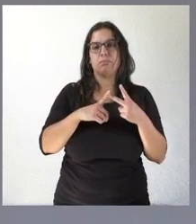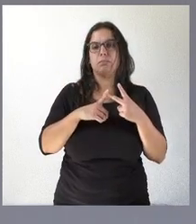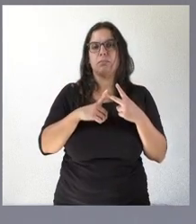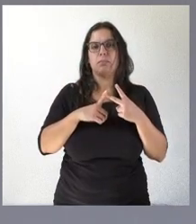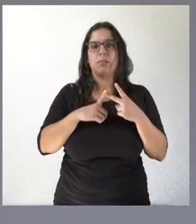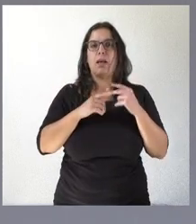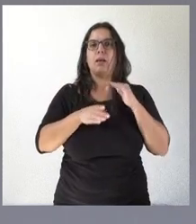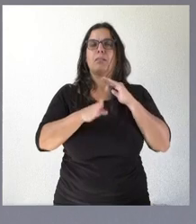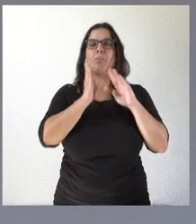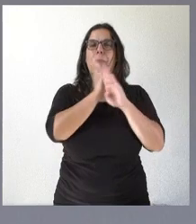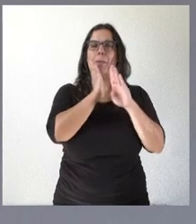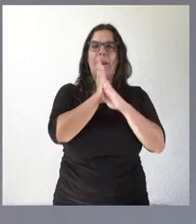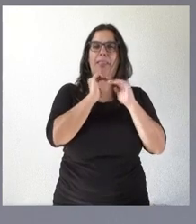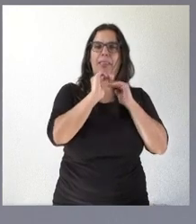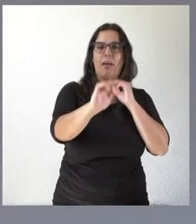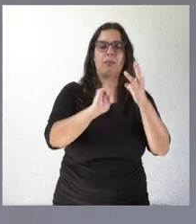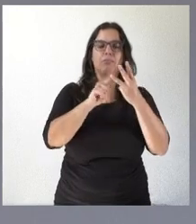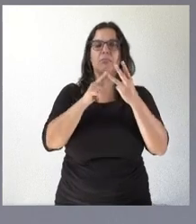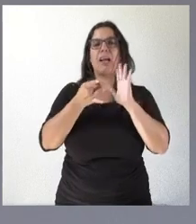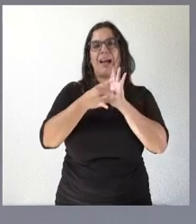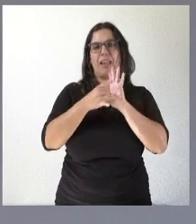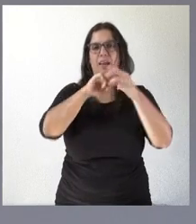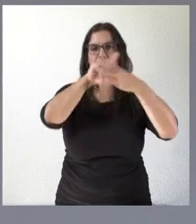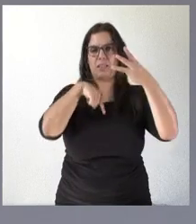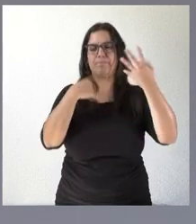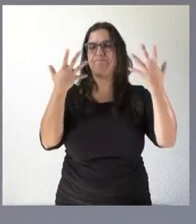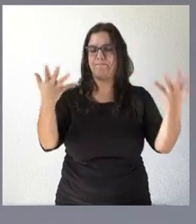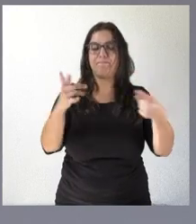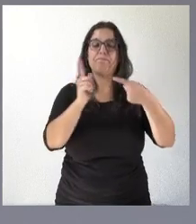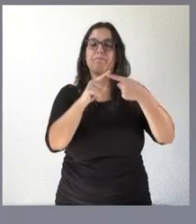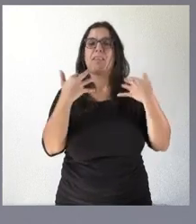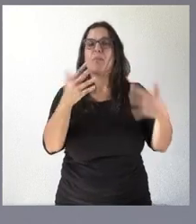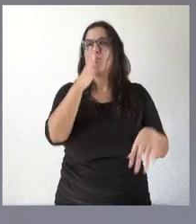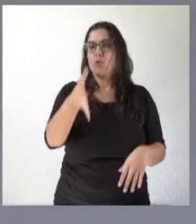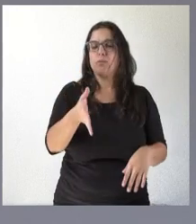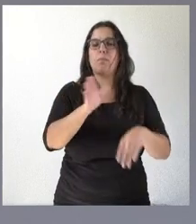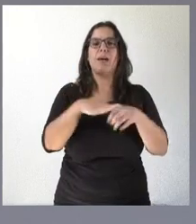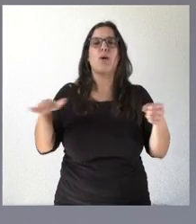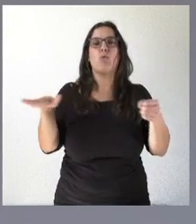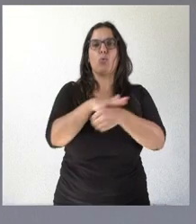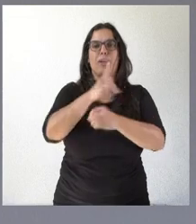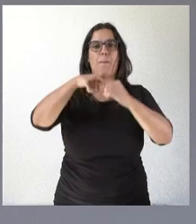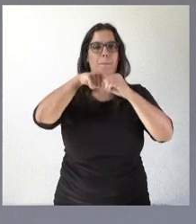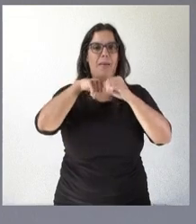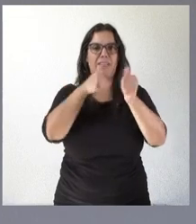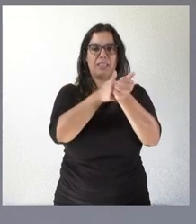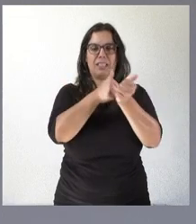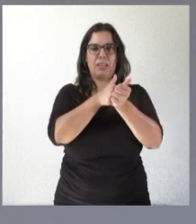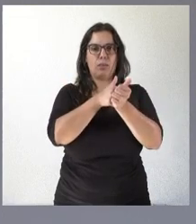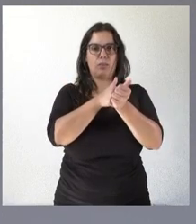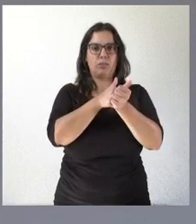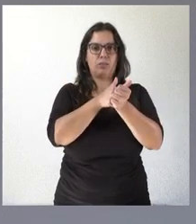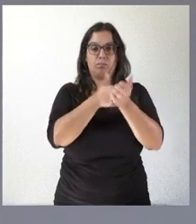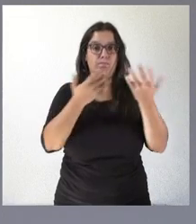permanencia. Y en tercer lugar, calidad. Y me explico. Agilidad en la cobertura de las plazas de secretario. No